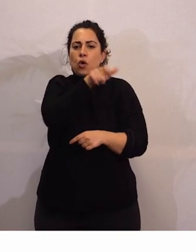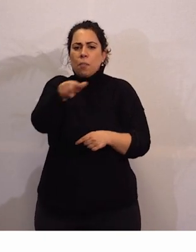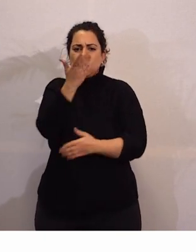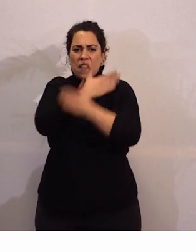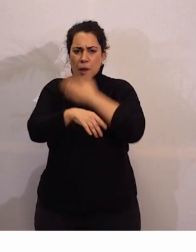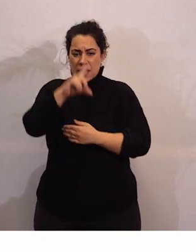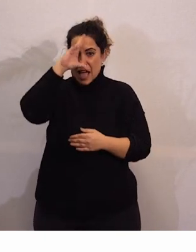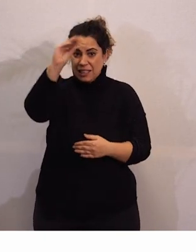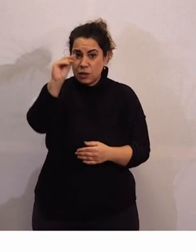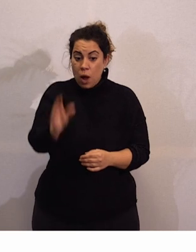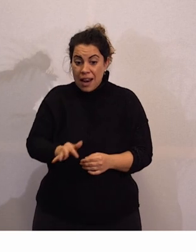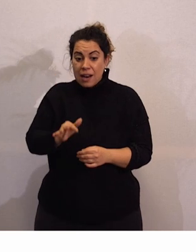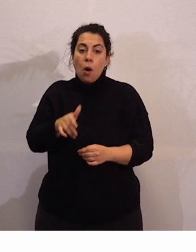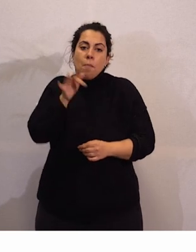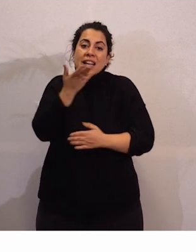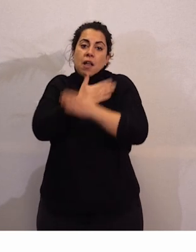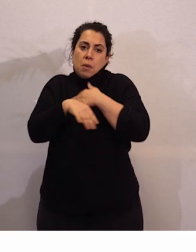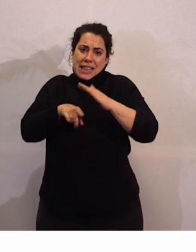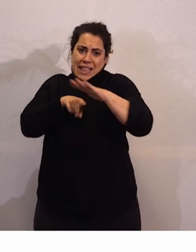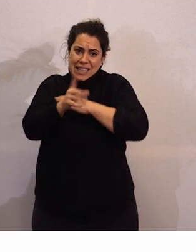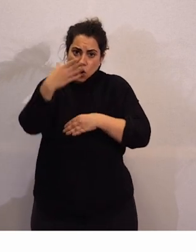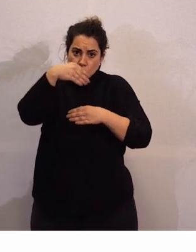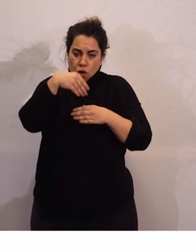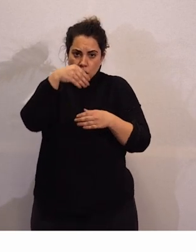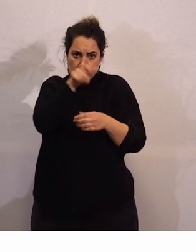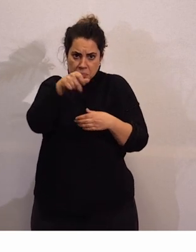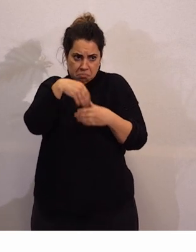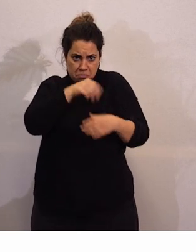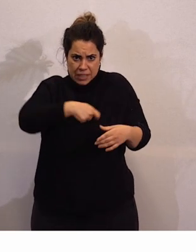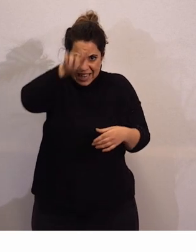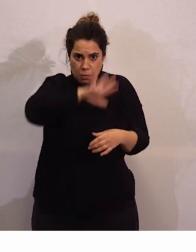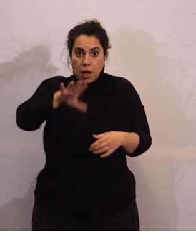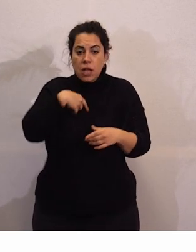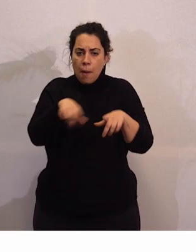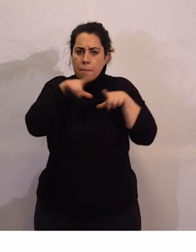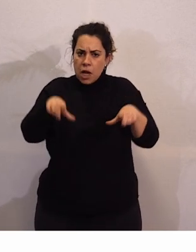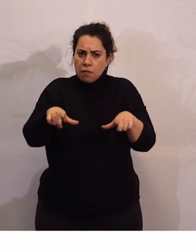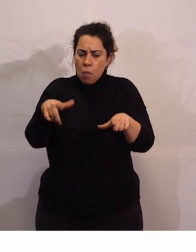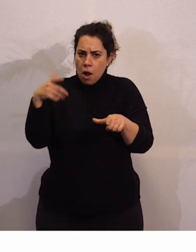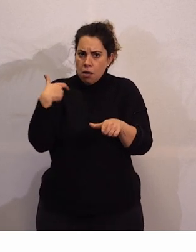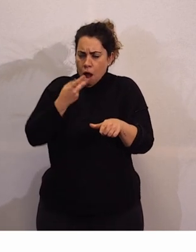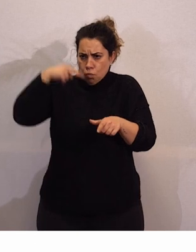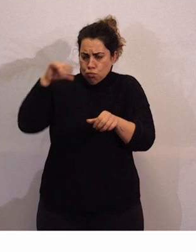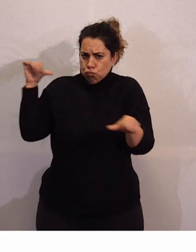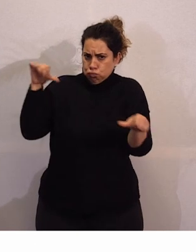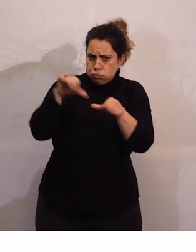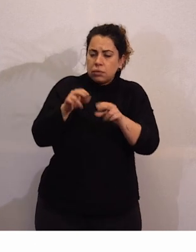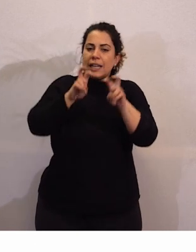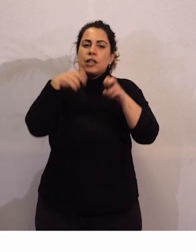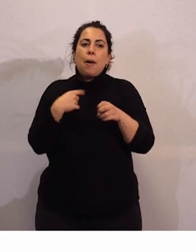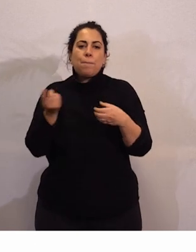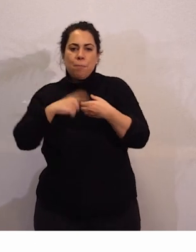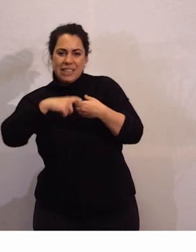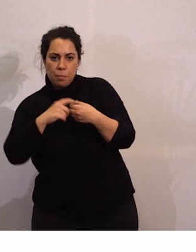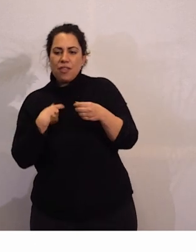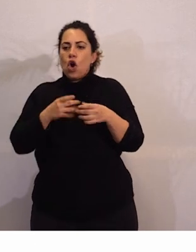intelectual y del desarrollo de toda España. La plataforma lleva muchos caminos recorridos en temas de participación,